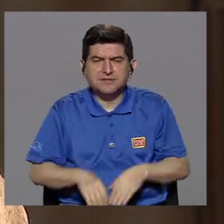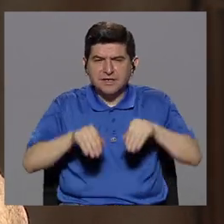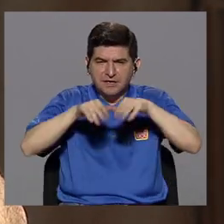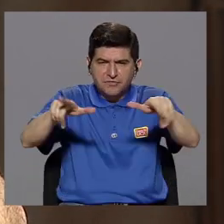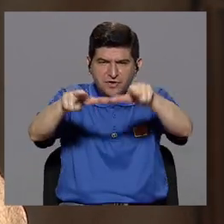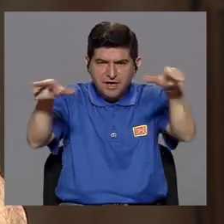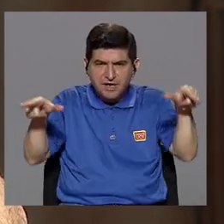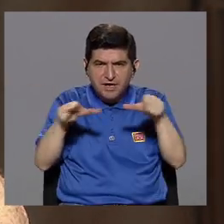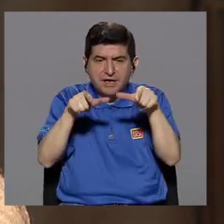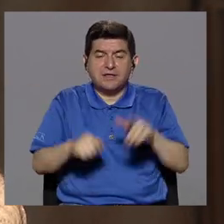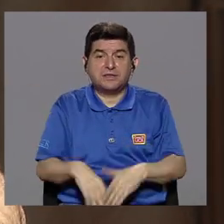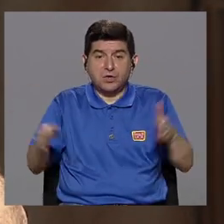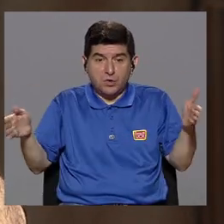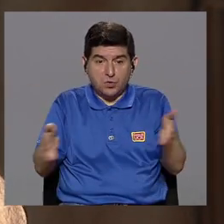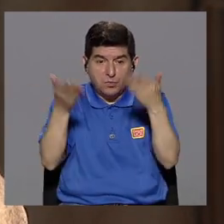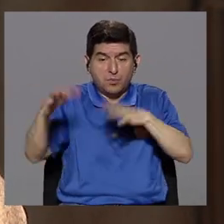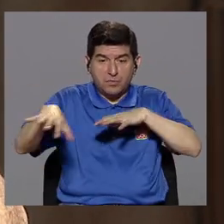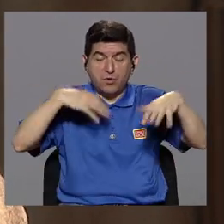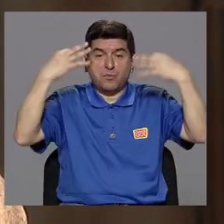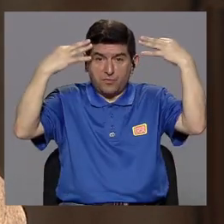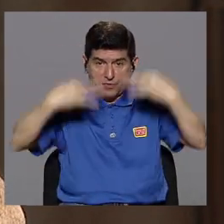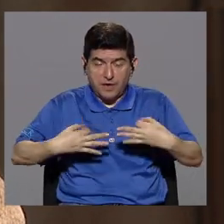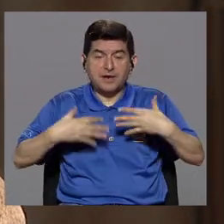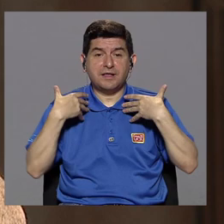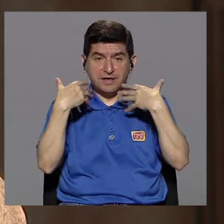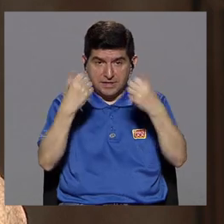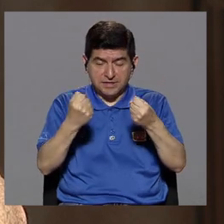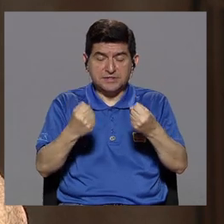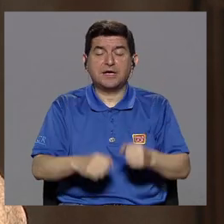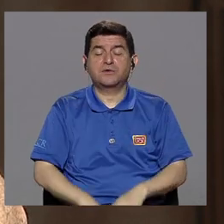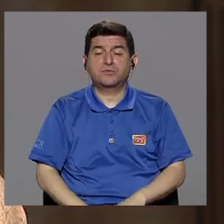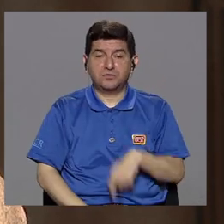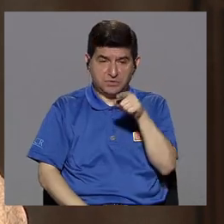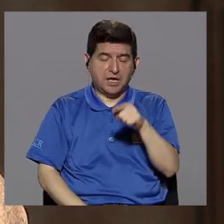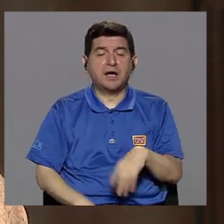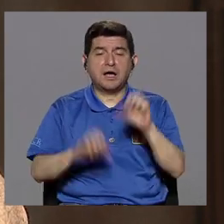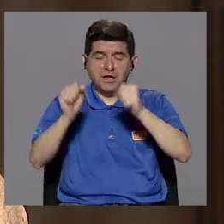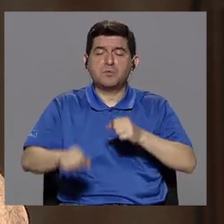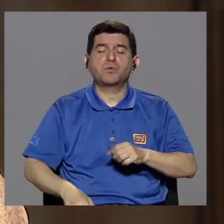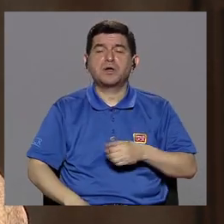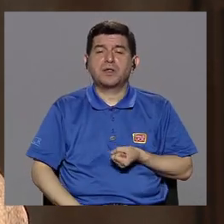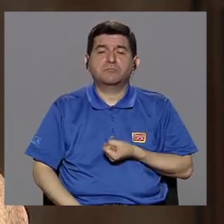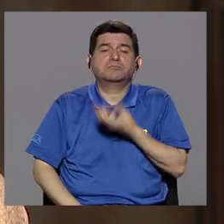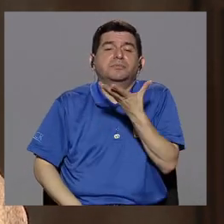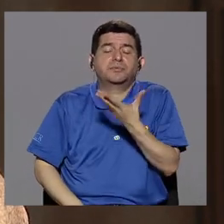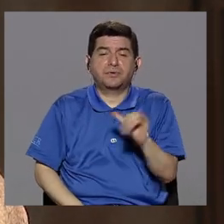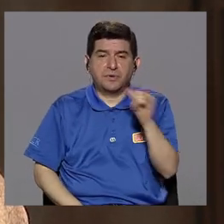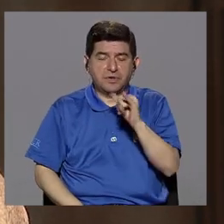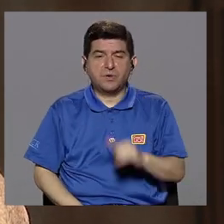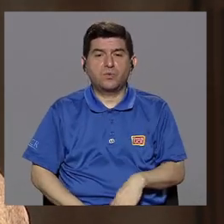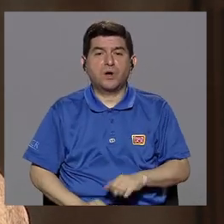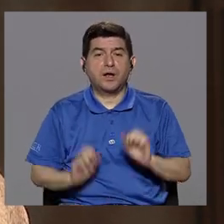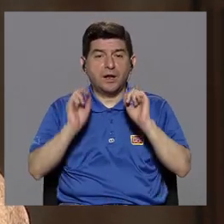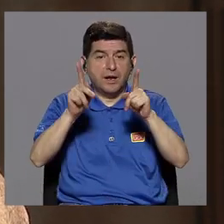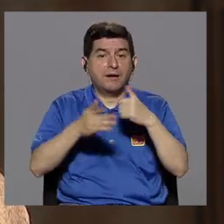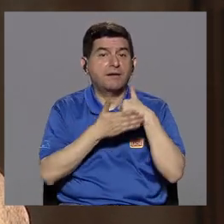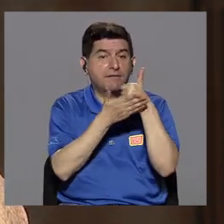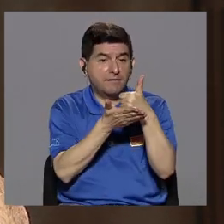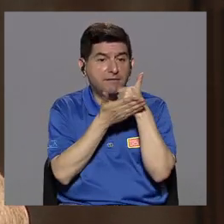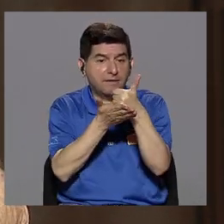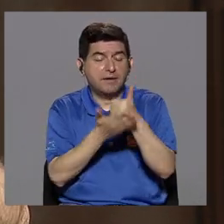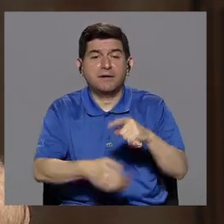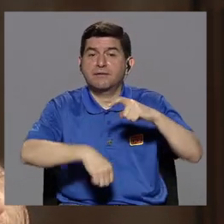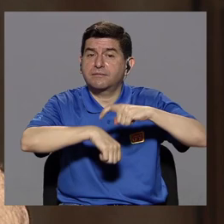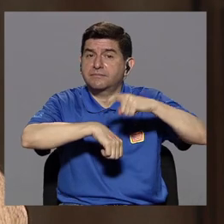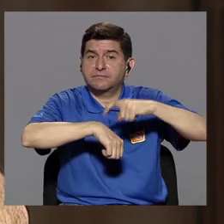promover actividad física y salud. También hemos tenido la posibilidad de colaborar en algunos momentos